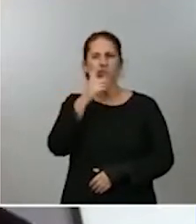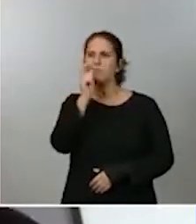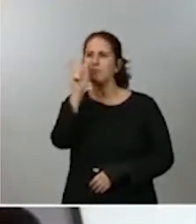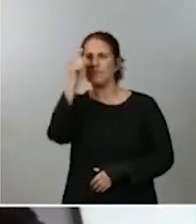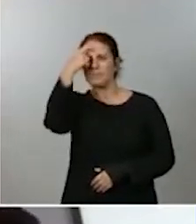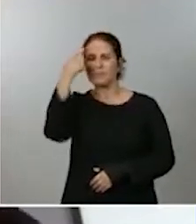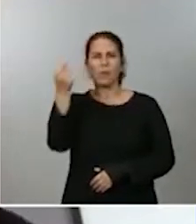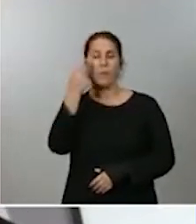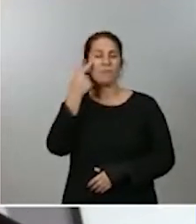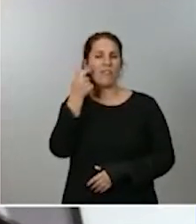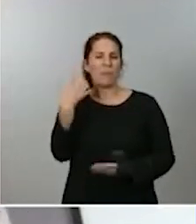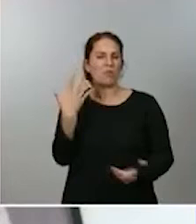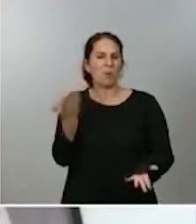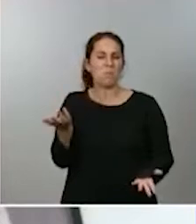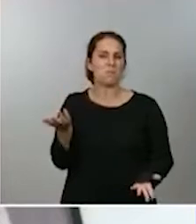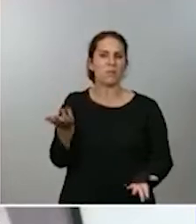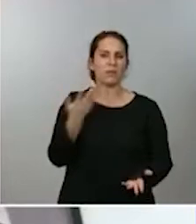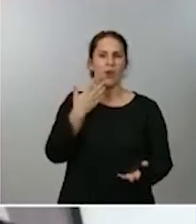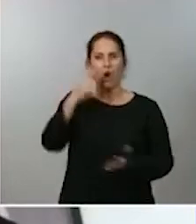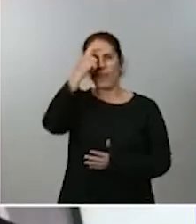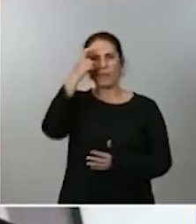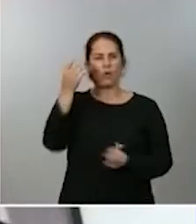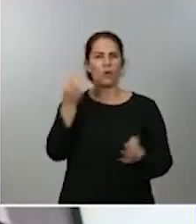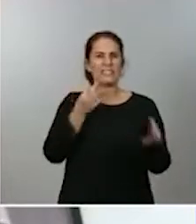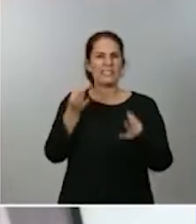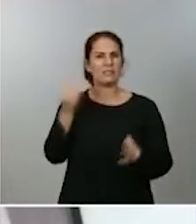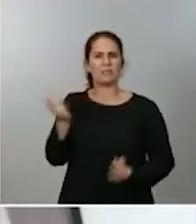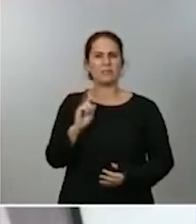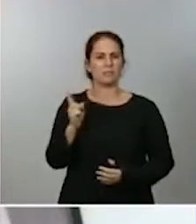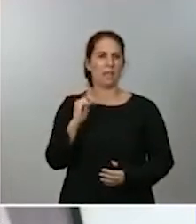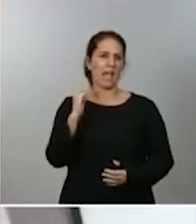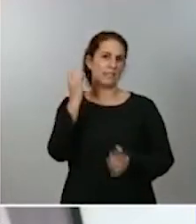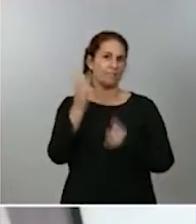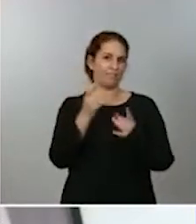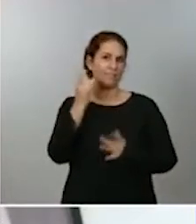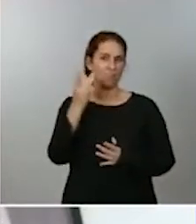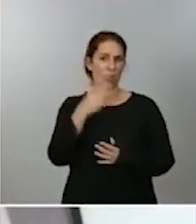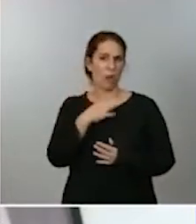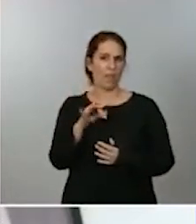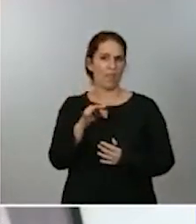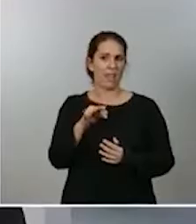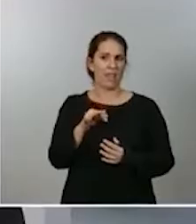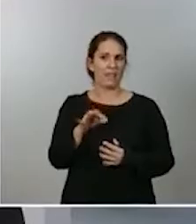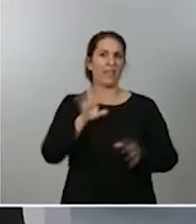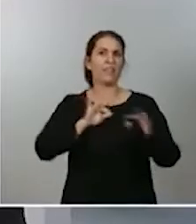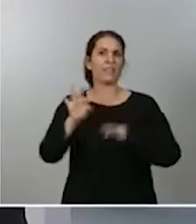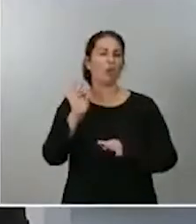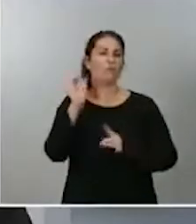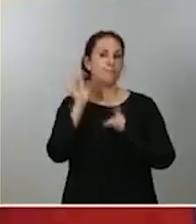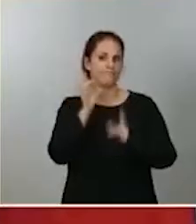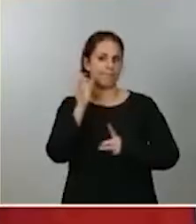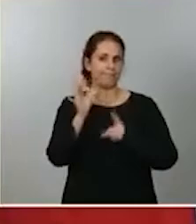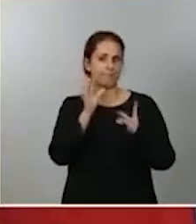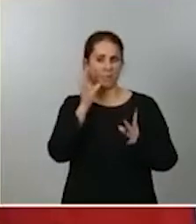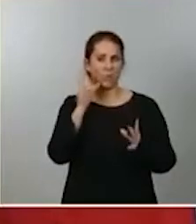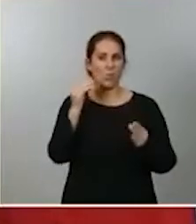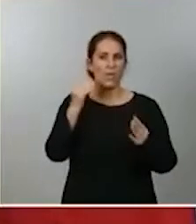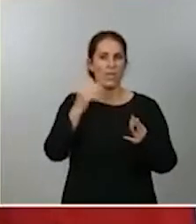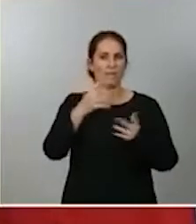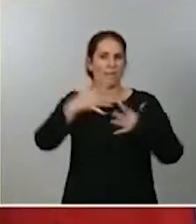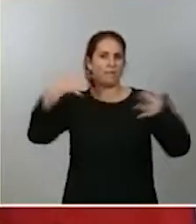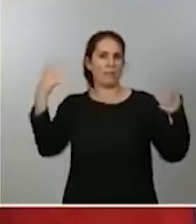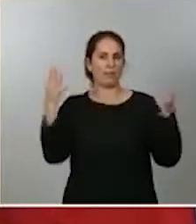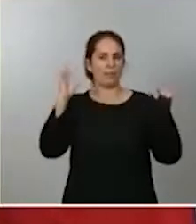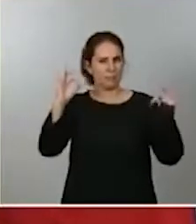cabe que dé posibilidad de arbitrariedad a la hora de decidirlo gracias Sí, gracias Juan Antonio bueno, en